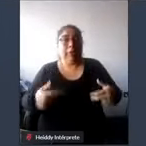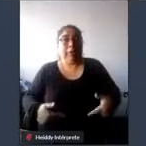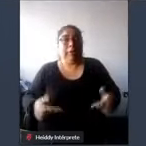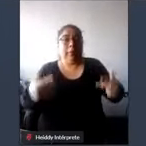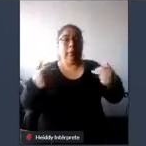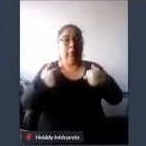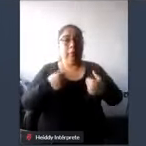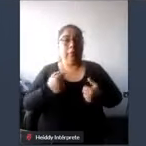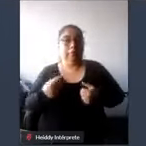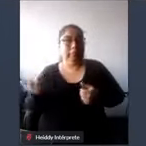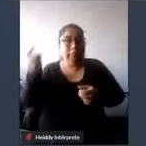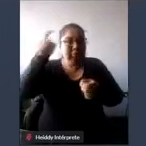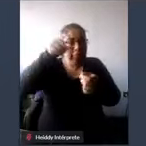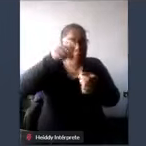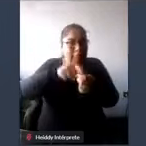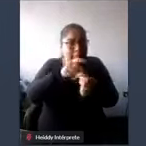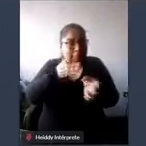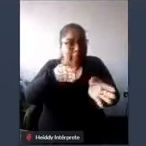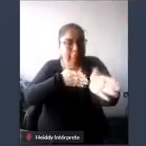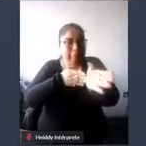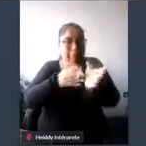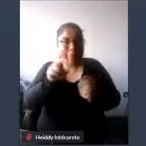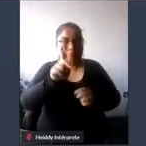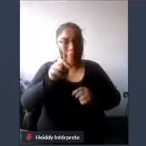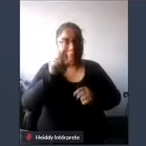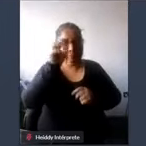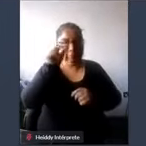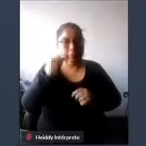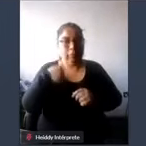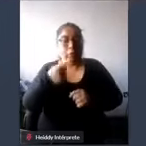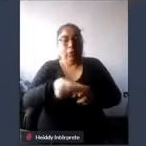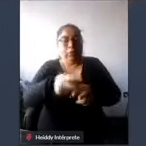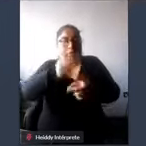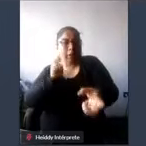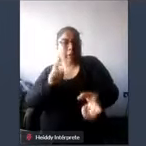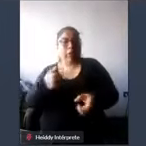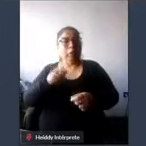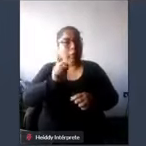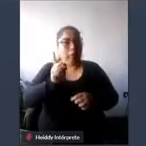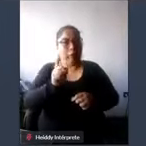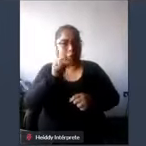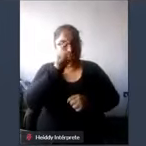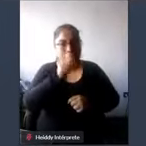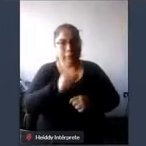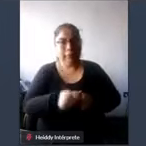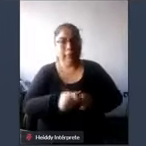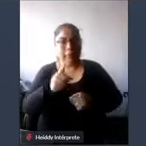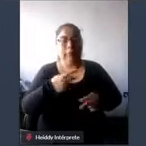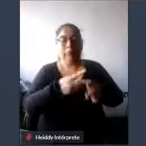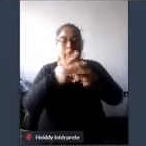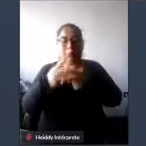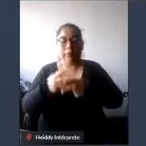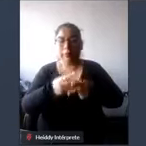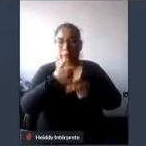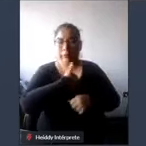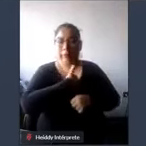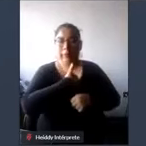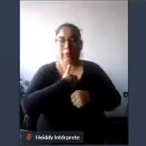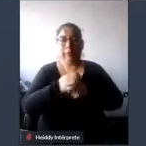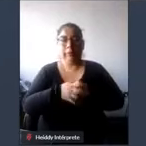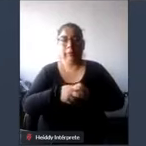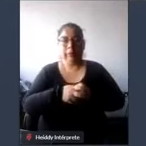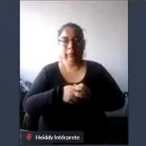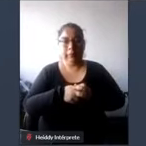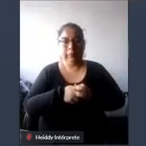me voy a subir a ningún sitio del cual yo no me pueda bajar en circunstancias de seguridad en circunstancias de